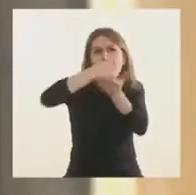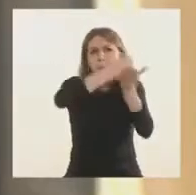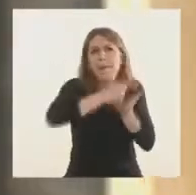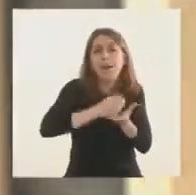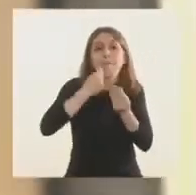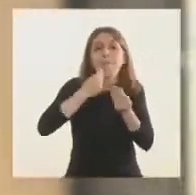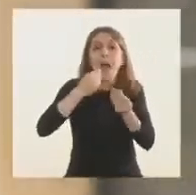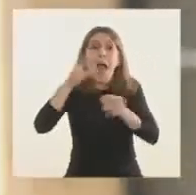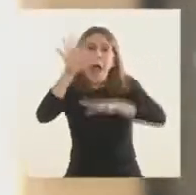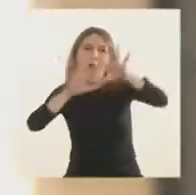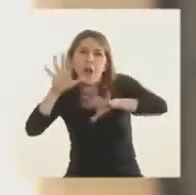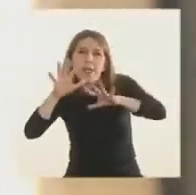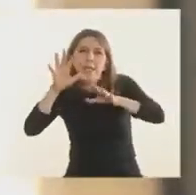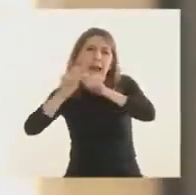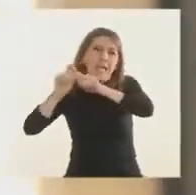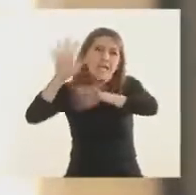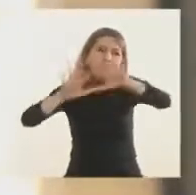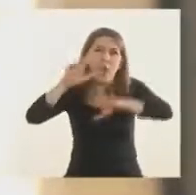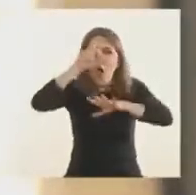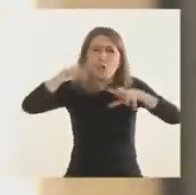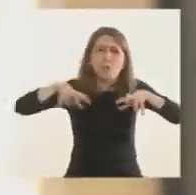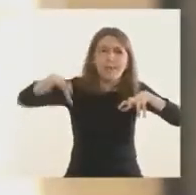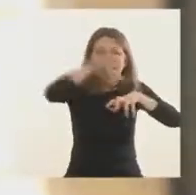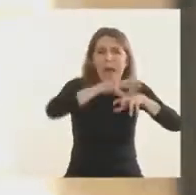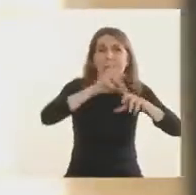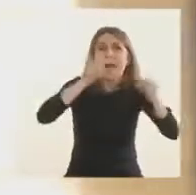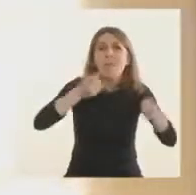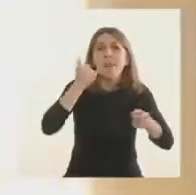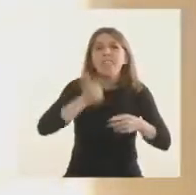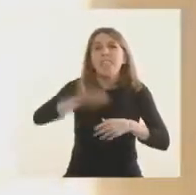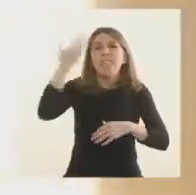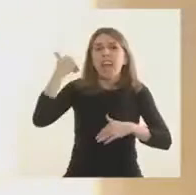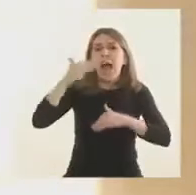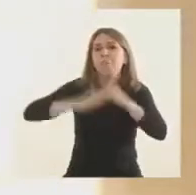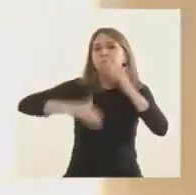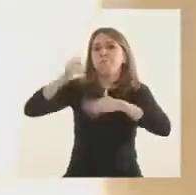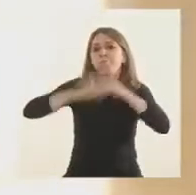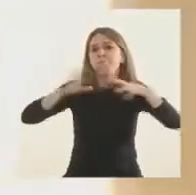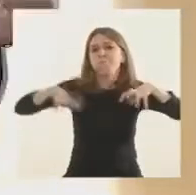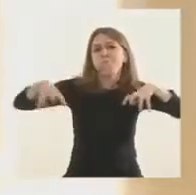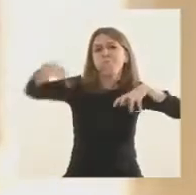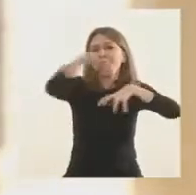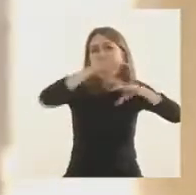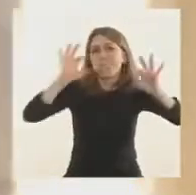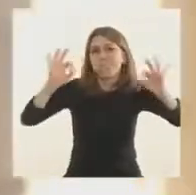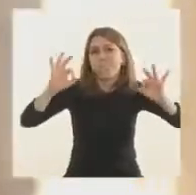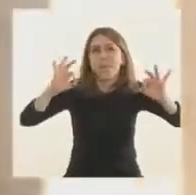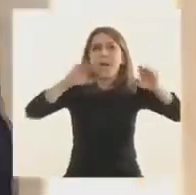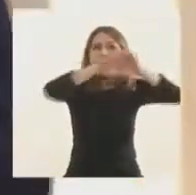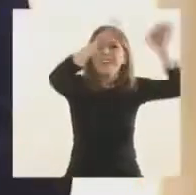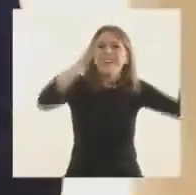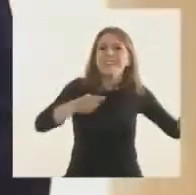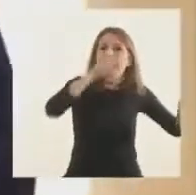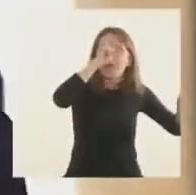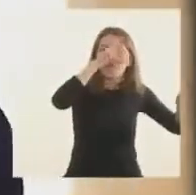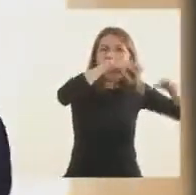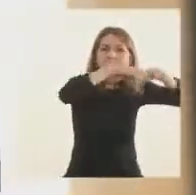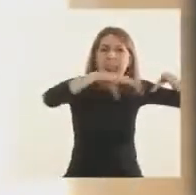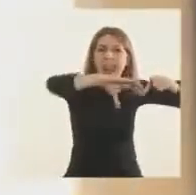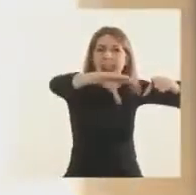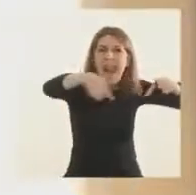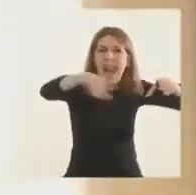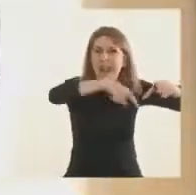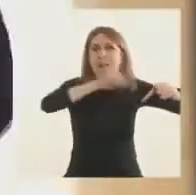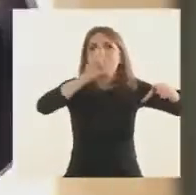hospitalarias. Hemos construido más de 60 hospitales modulares y de los otros. Y